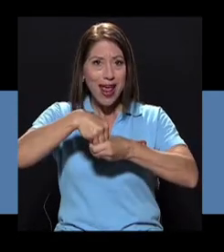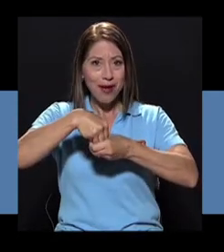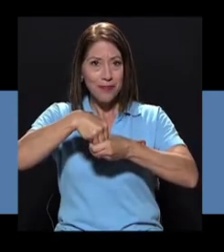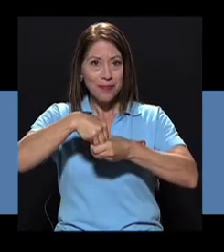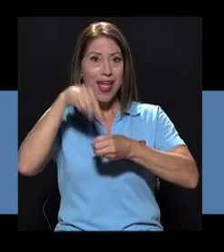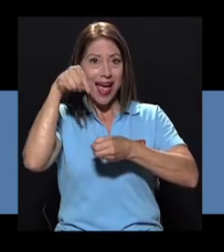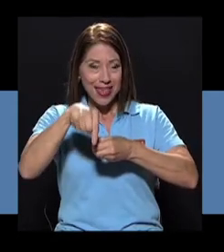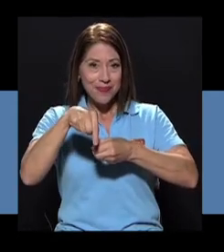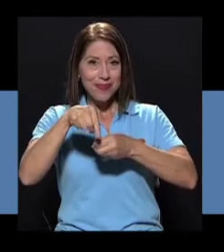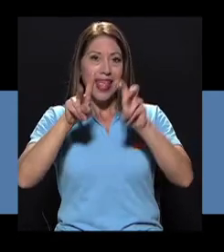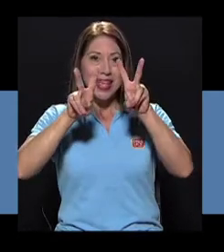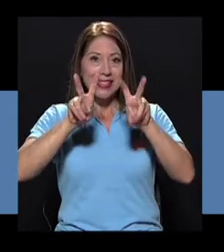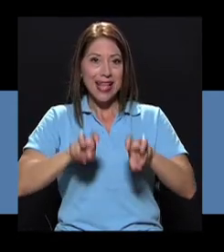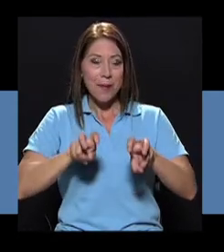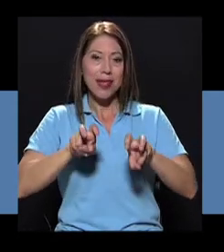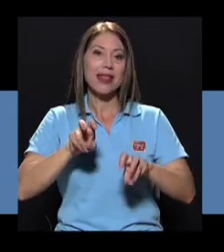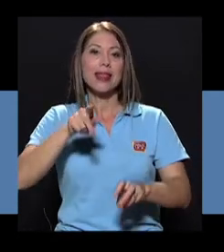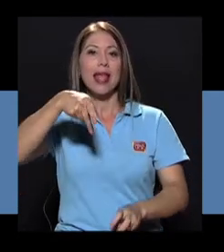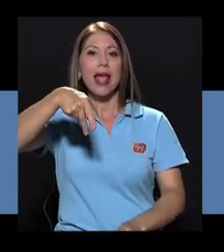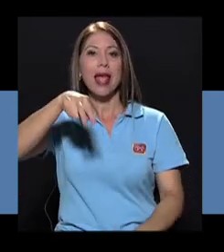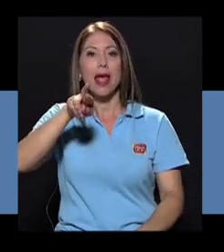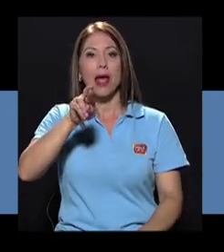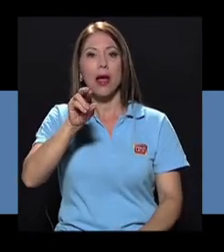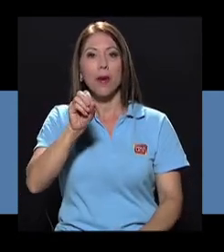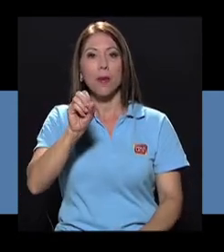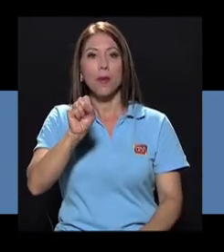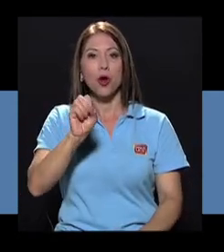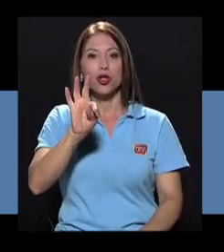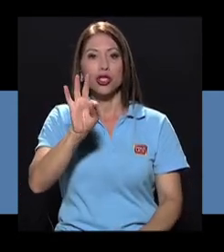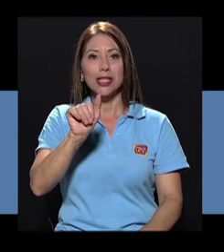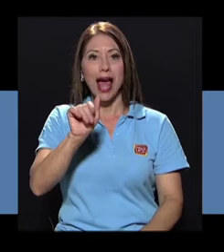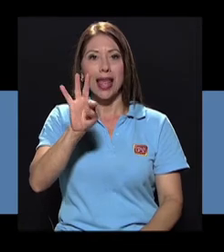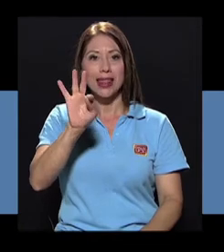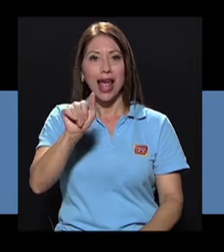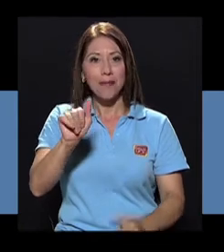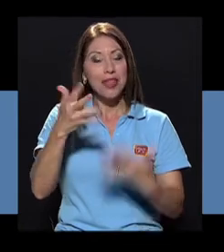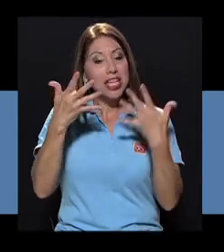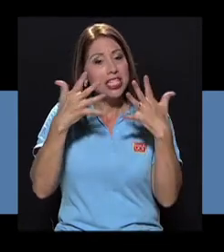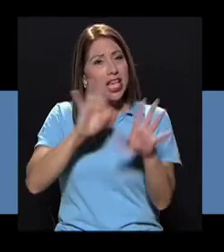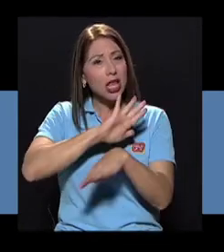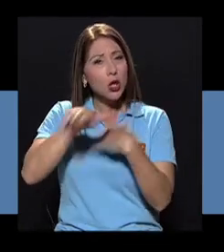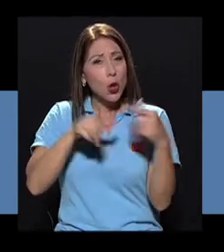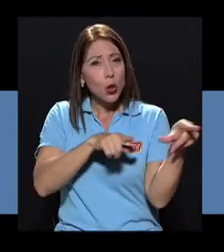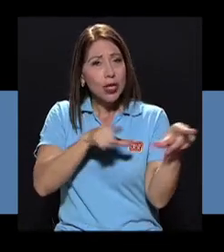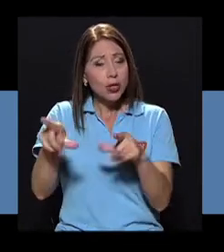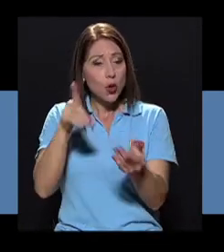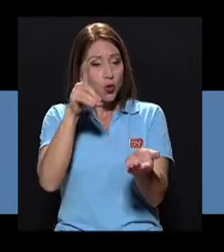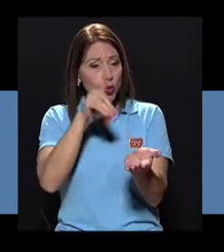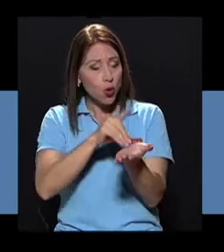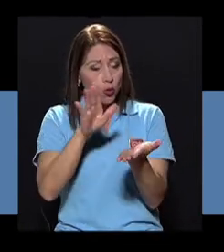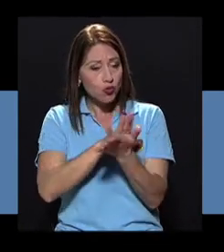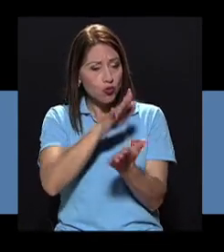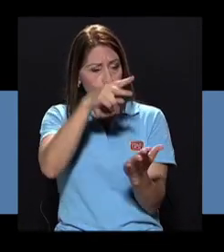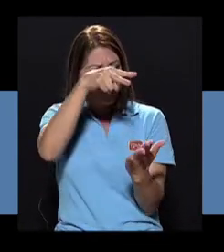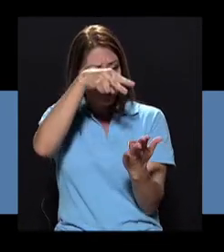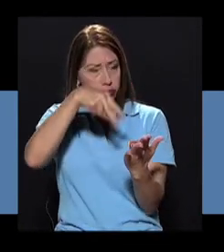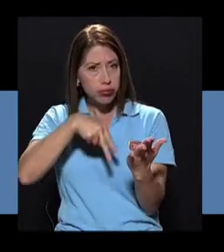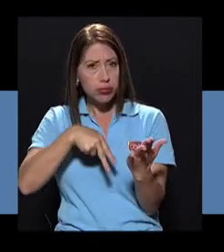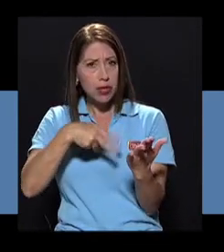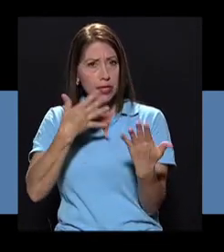el examen de la próstata. Y una vez que ya se hicieron todos los exámenes, el médico una vez que chequeó,